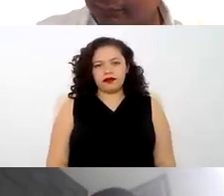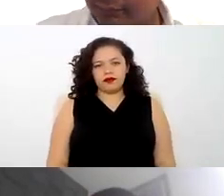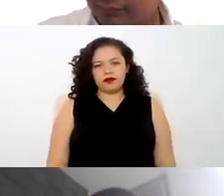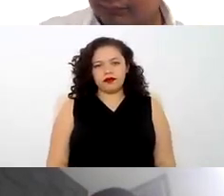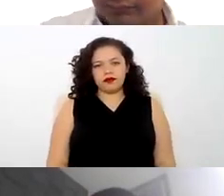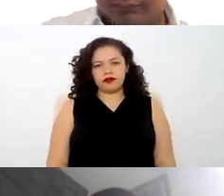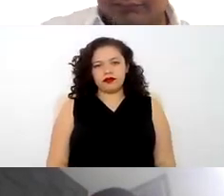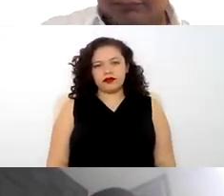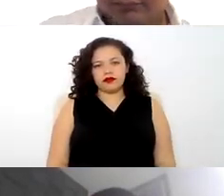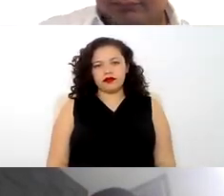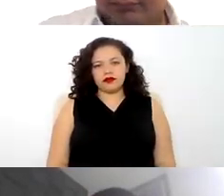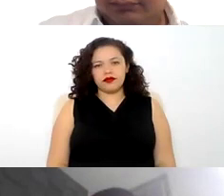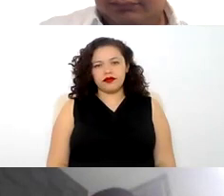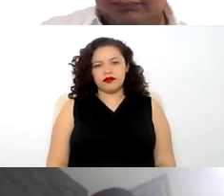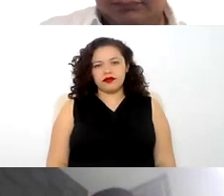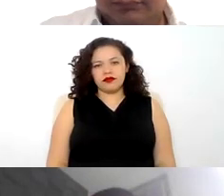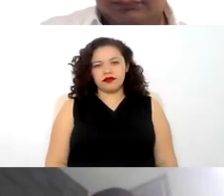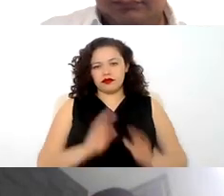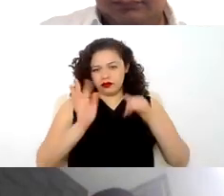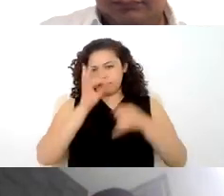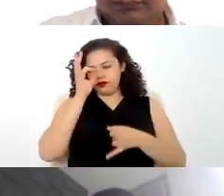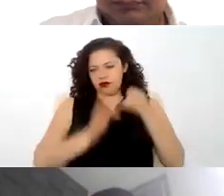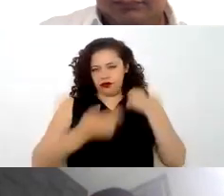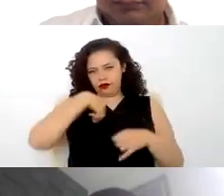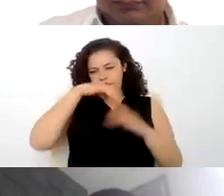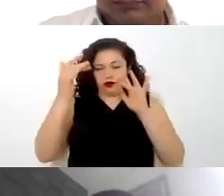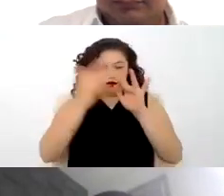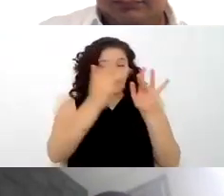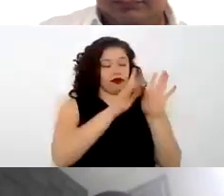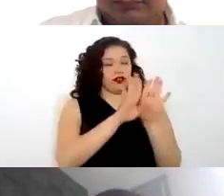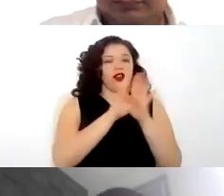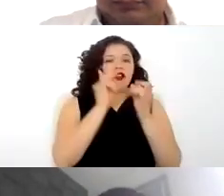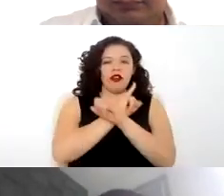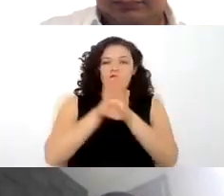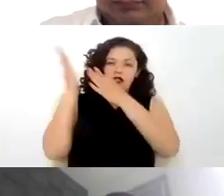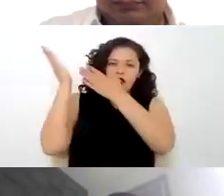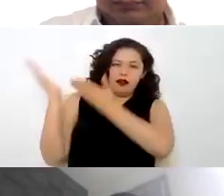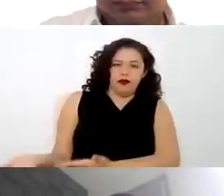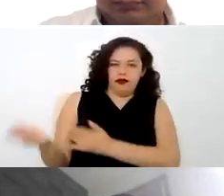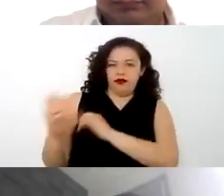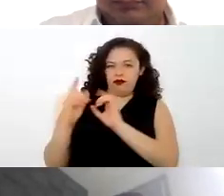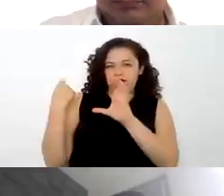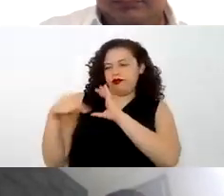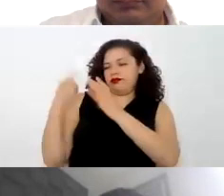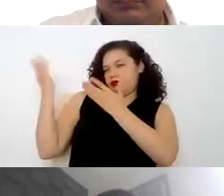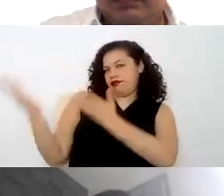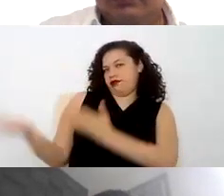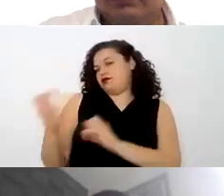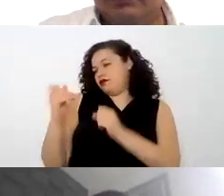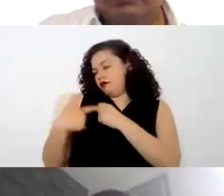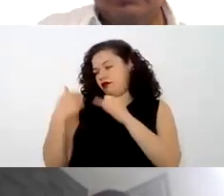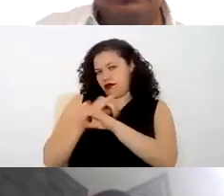Y por último, nos pueden contactar a través de esta información y a este correo por si gustan alguna asesoría.